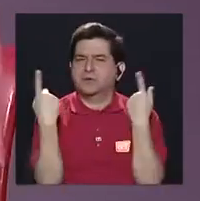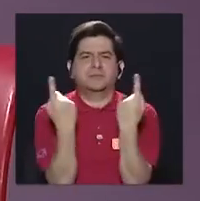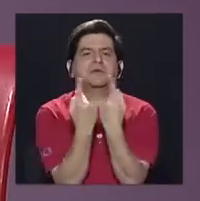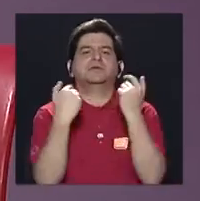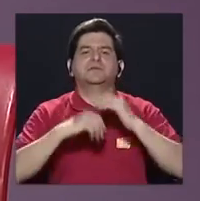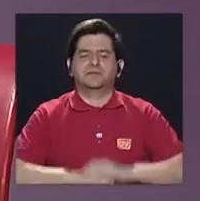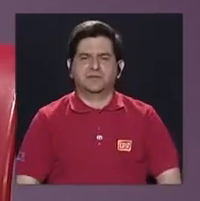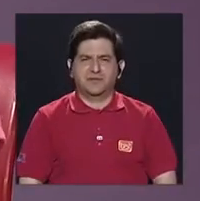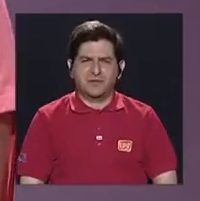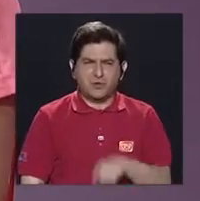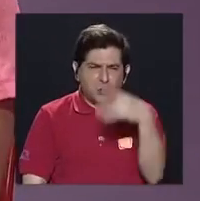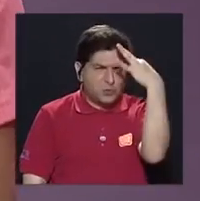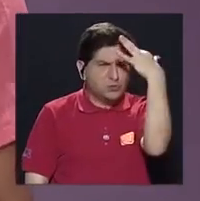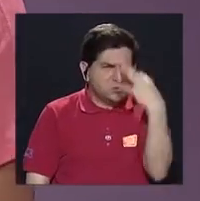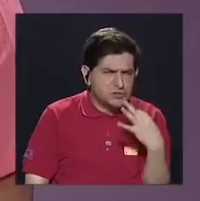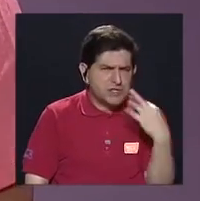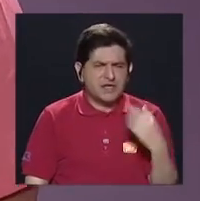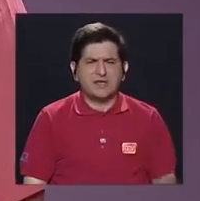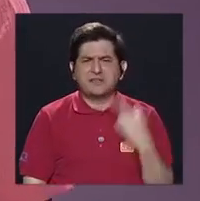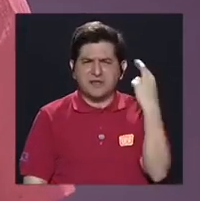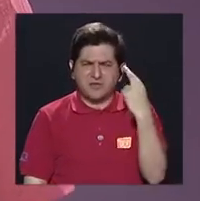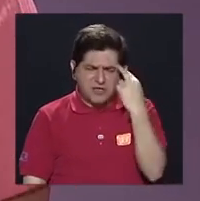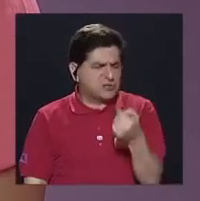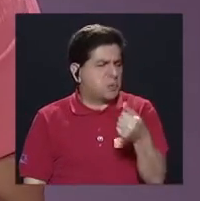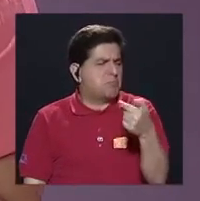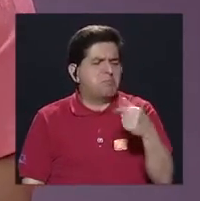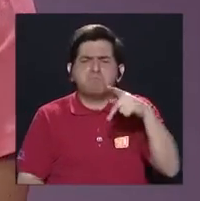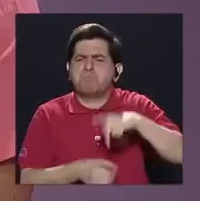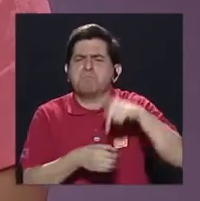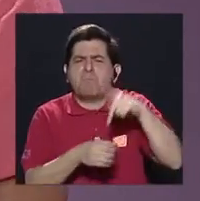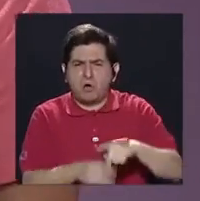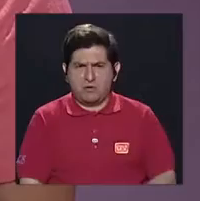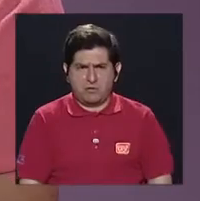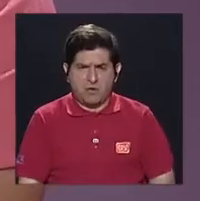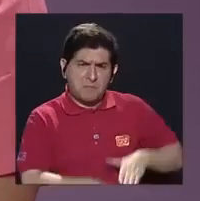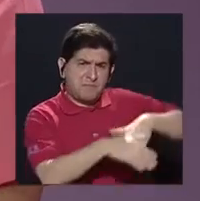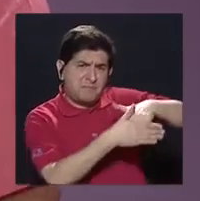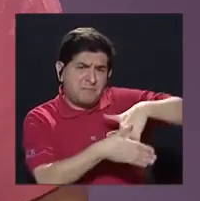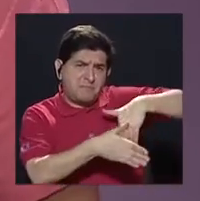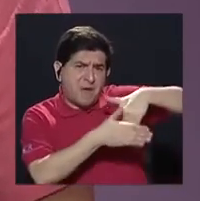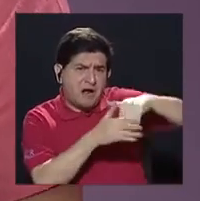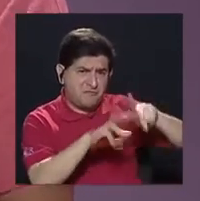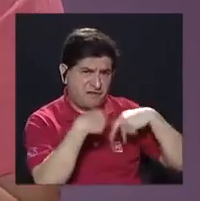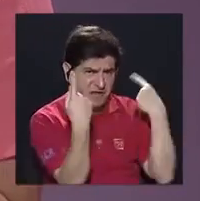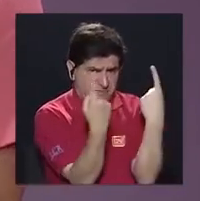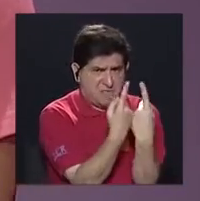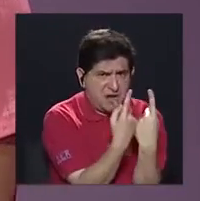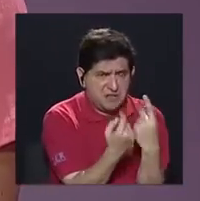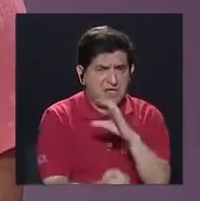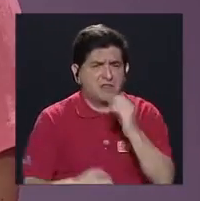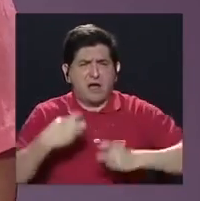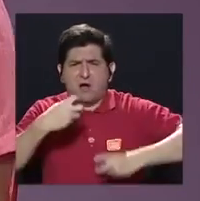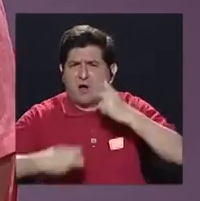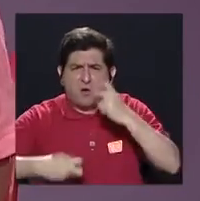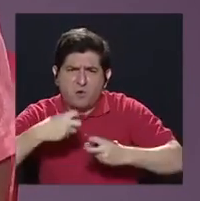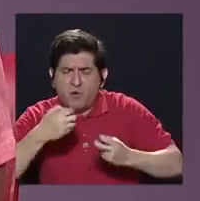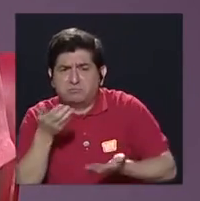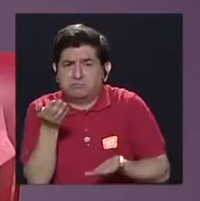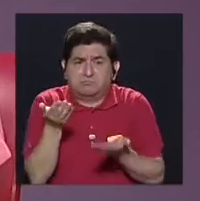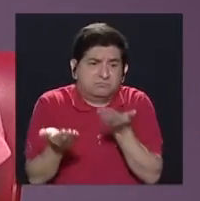¿A qué atribuyen ustedes esta escasa participación? ¿Son dificultades de partido? ¿Son dificultades